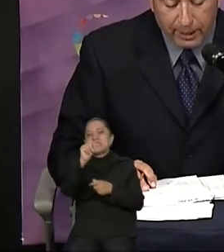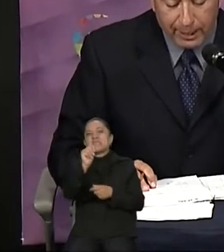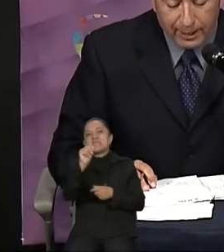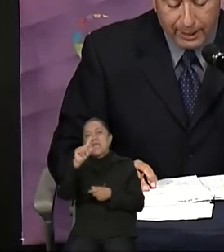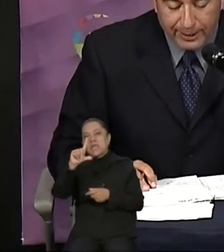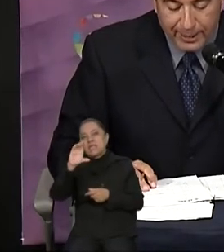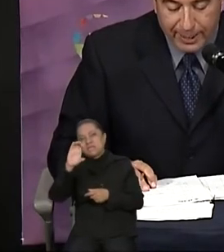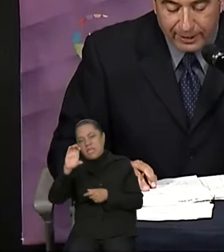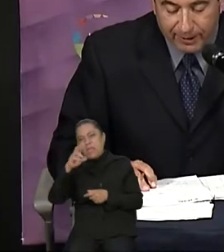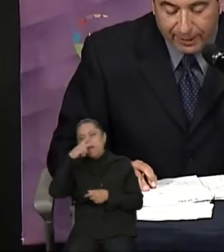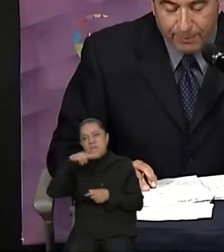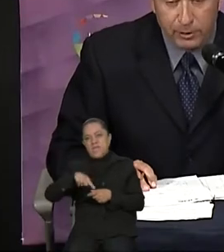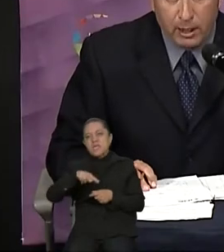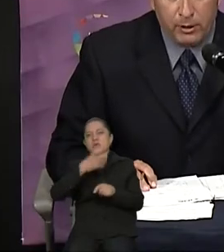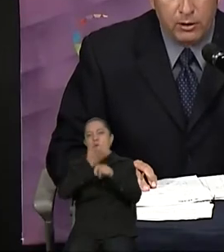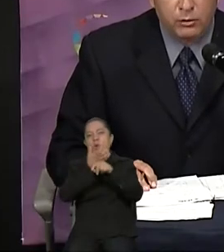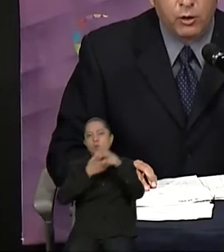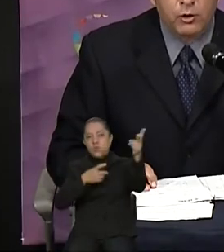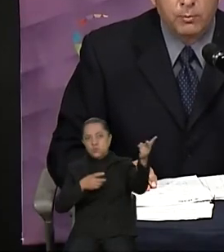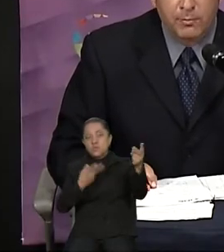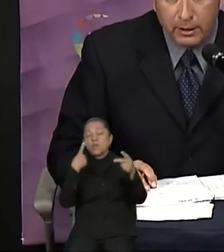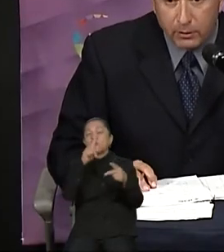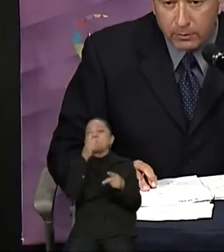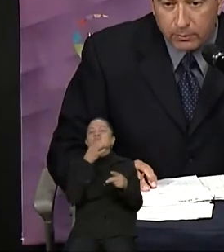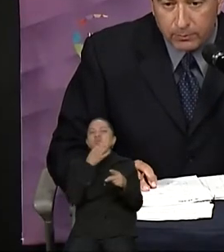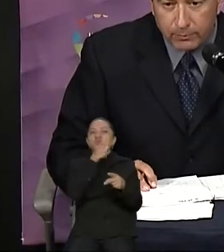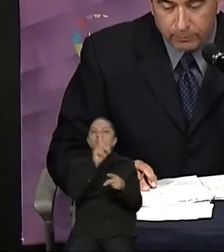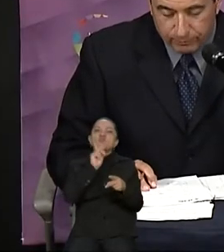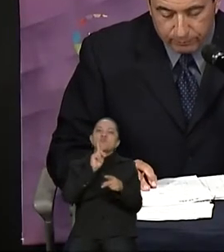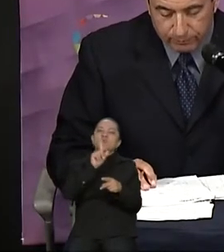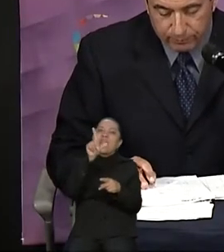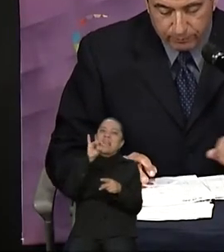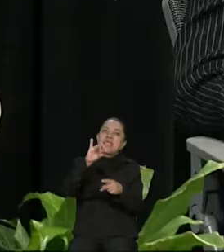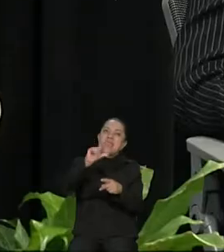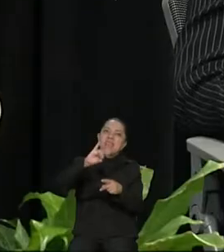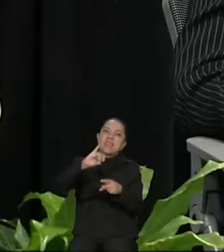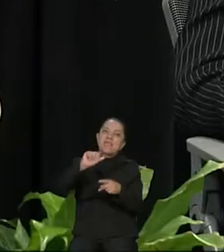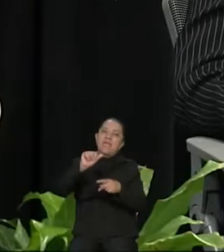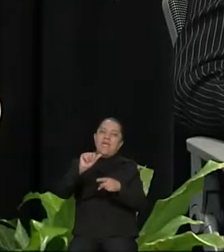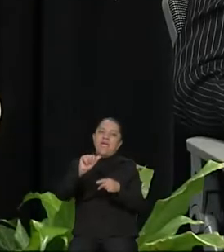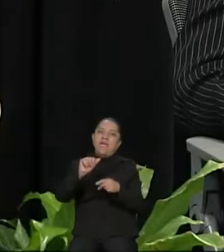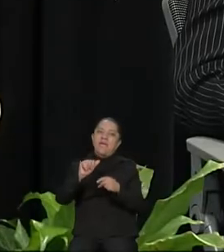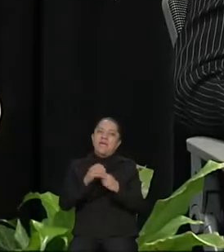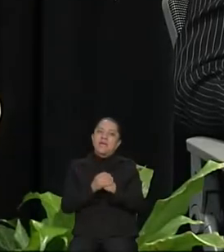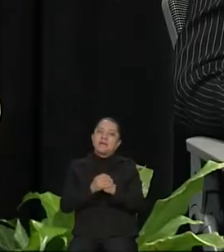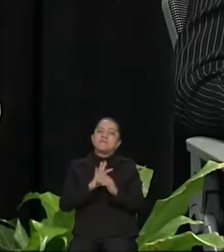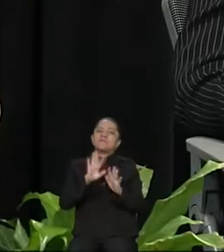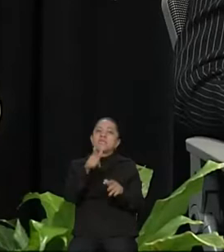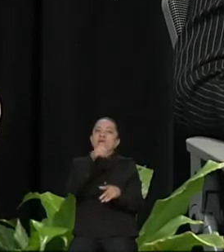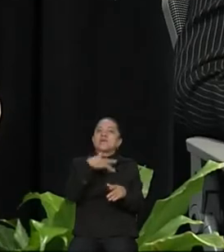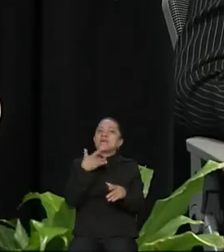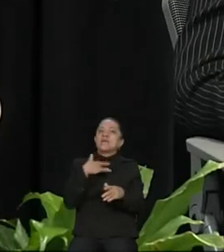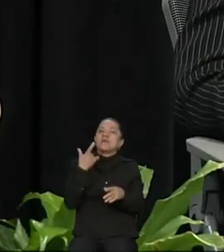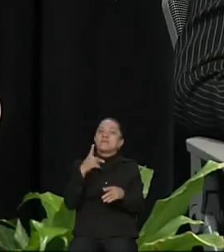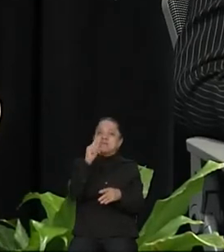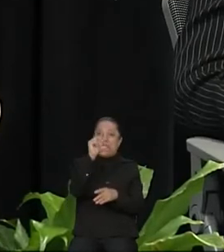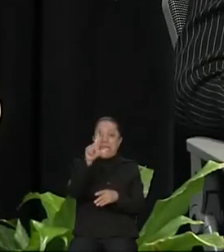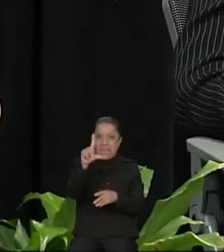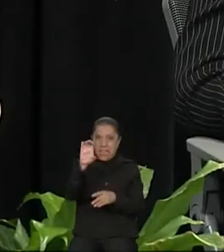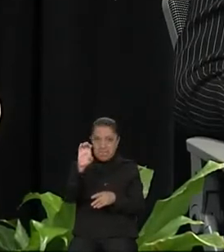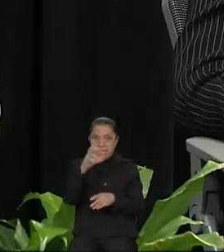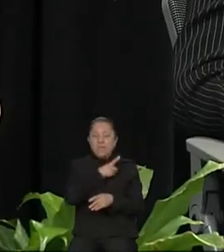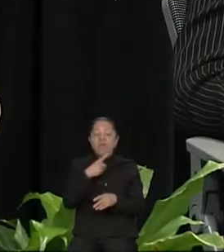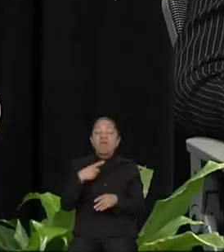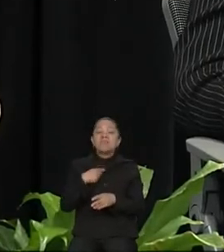minuto para Lilia Ibarra Campos de la coalición Todos por México. Gracias. Considero que el Tratado Libre Comercio debe de